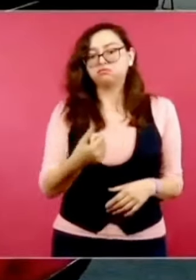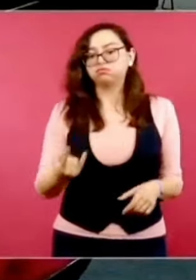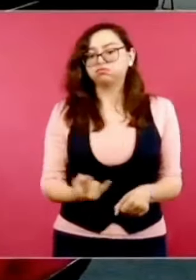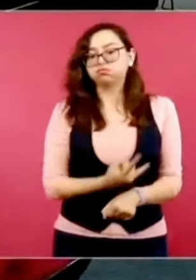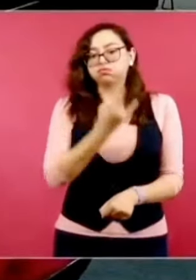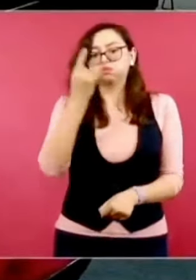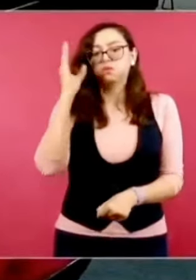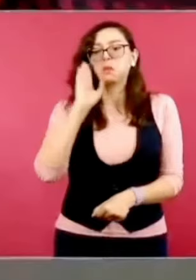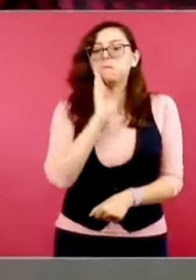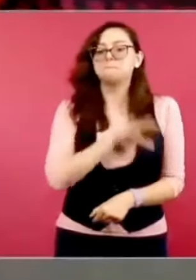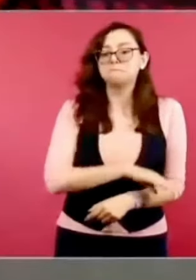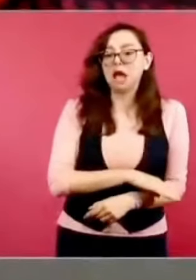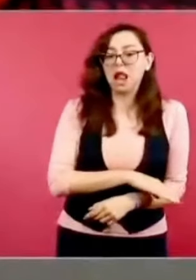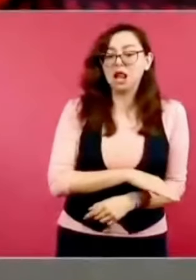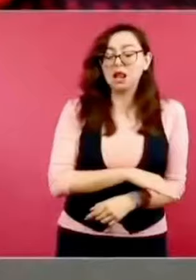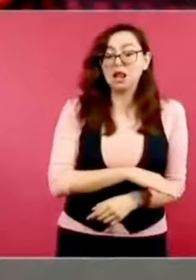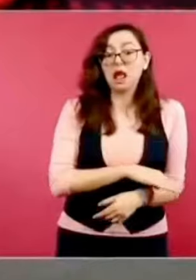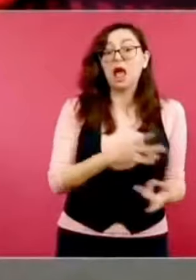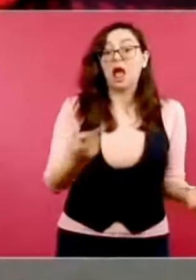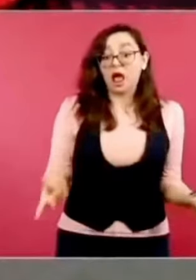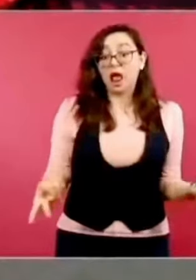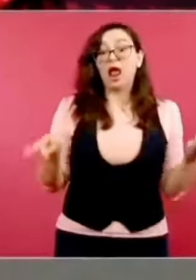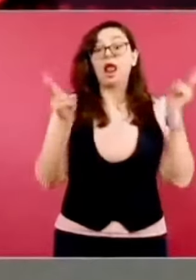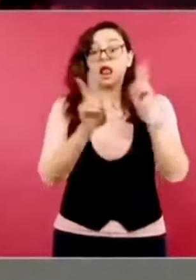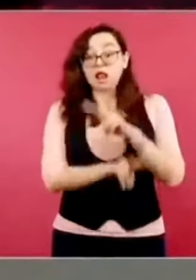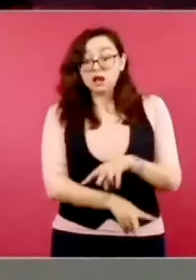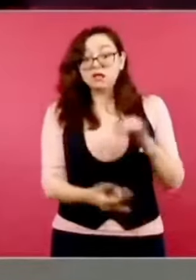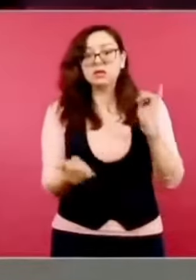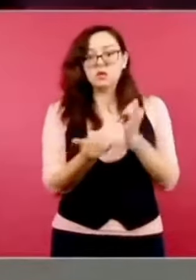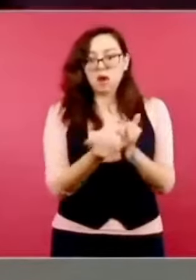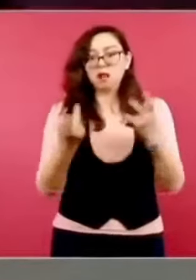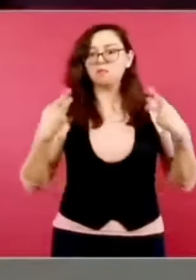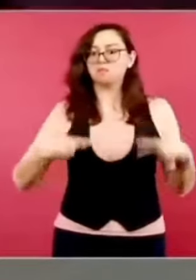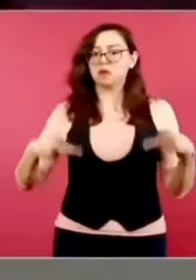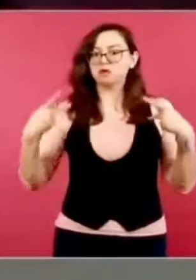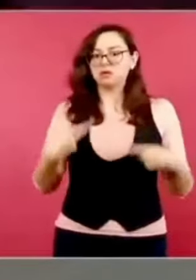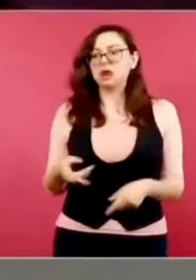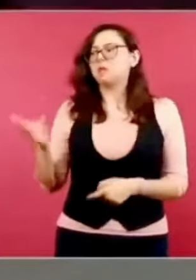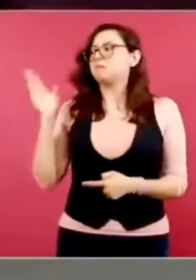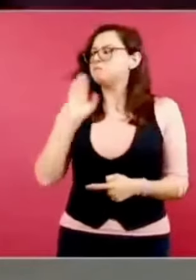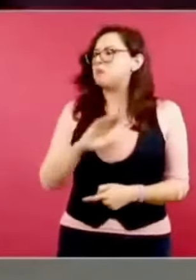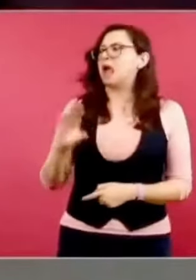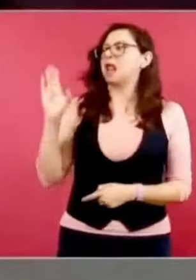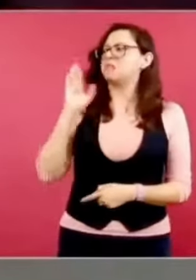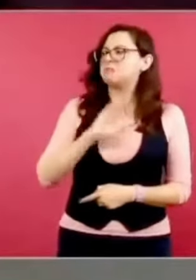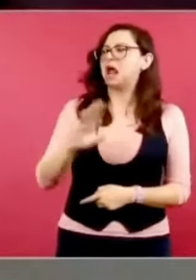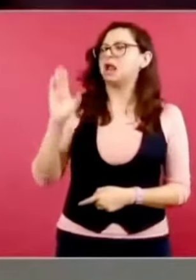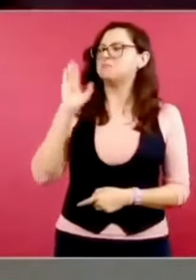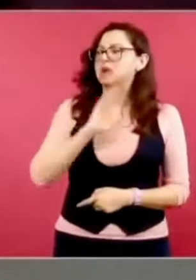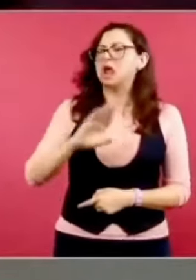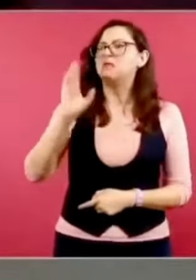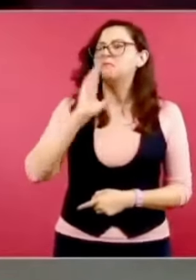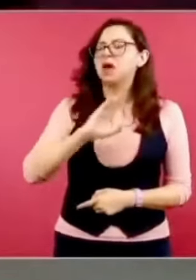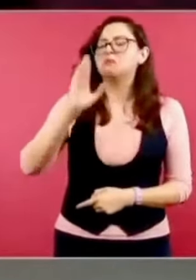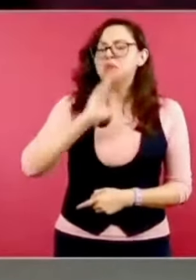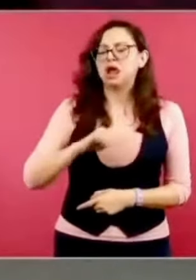hay dirigentes o personajes políticos que se portan muy mal